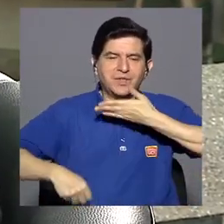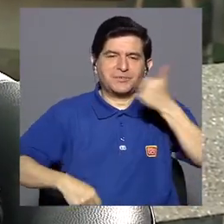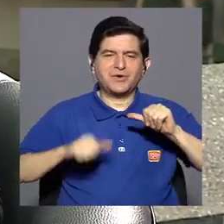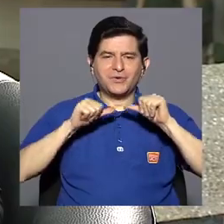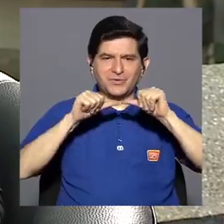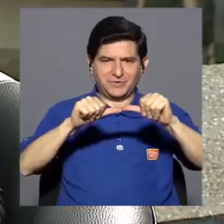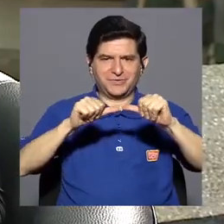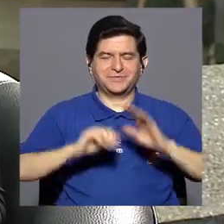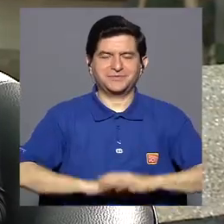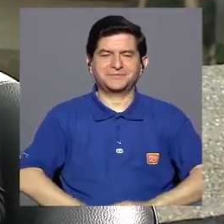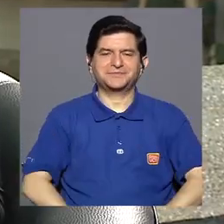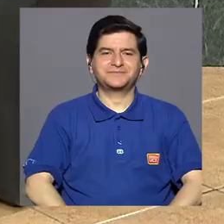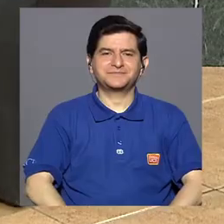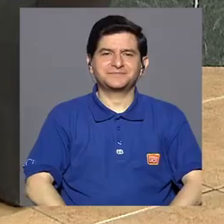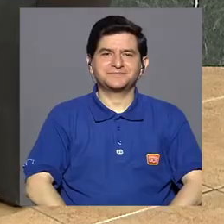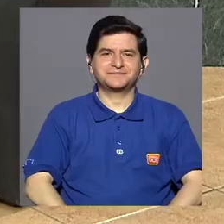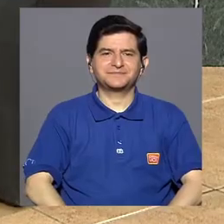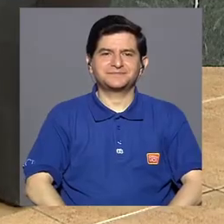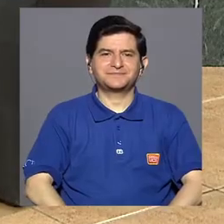con más de Vivir Mejor.